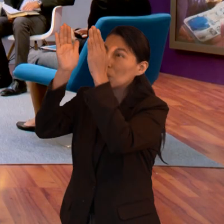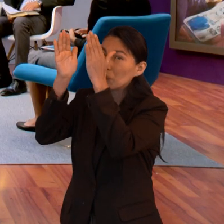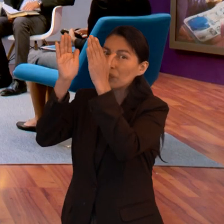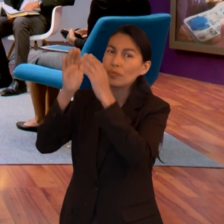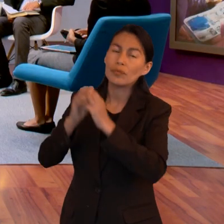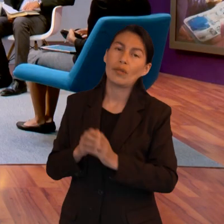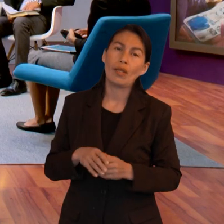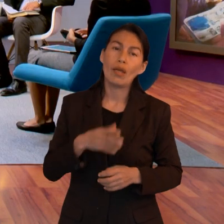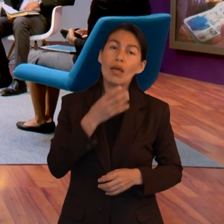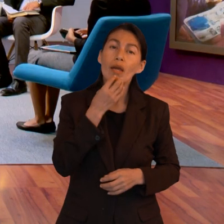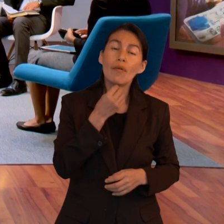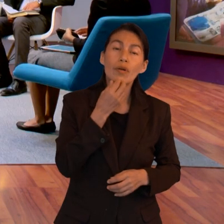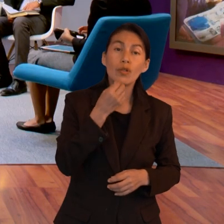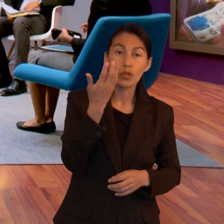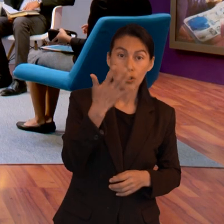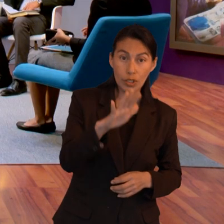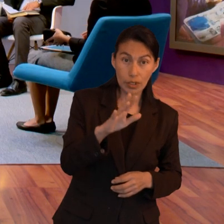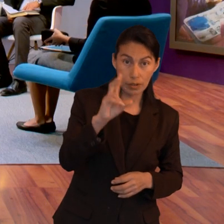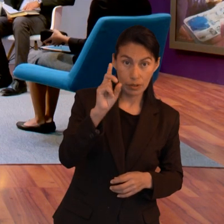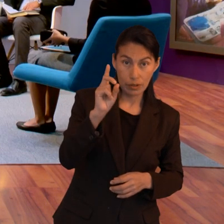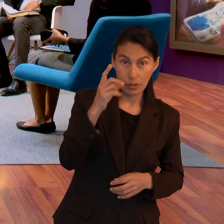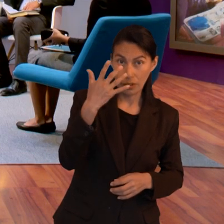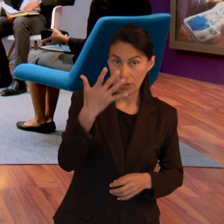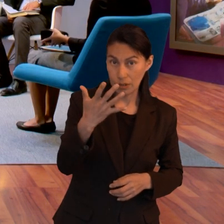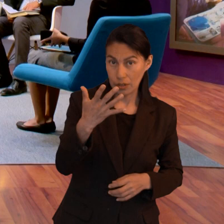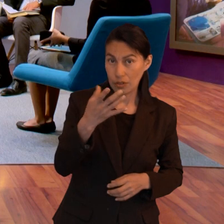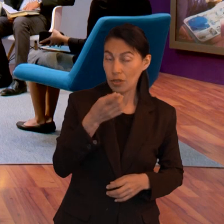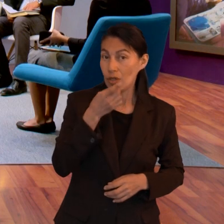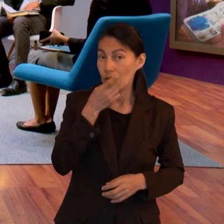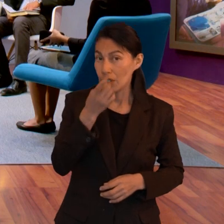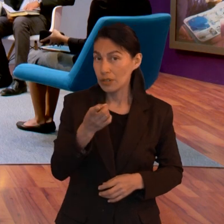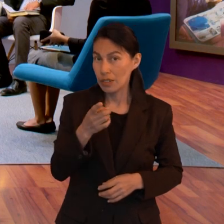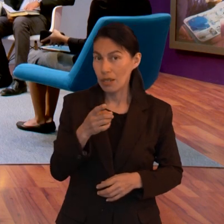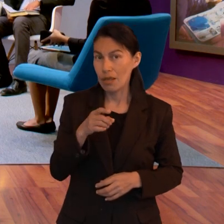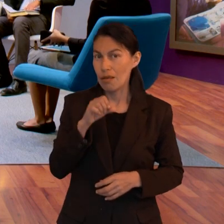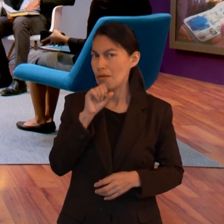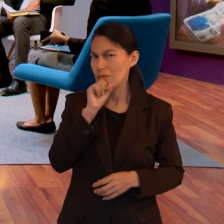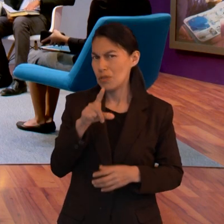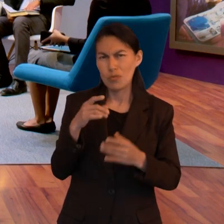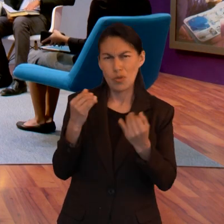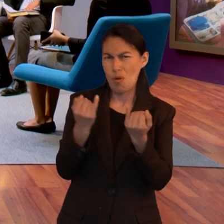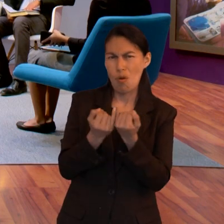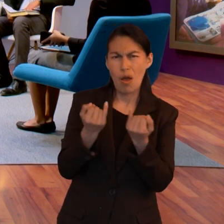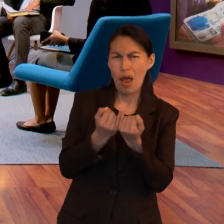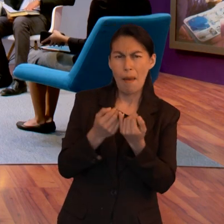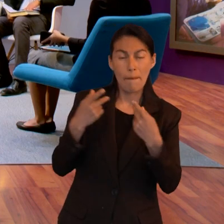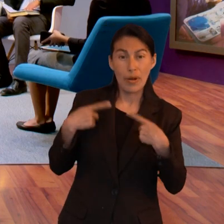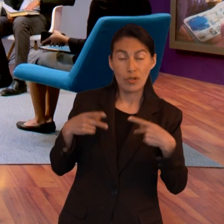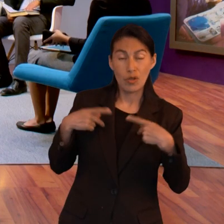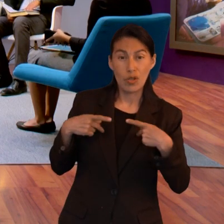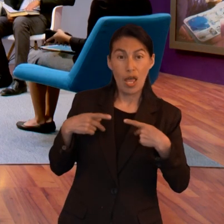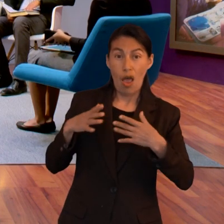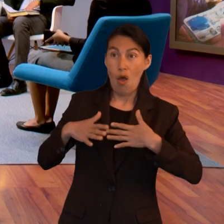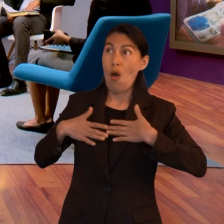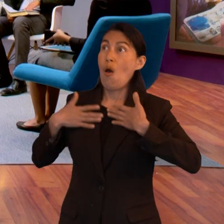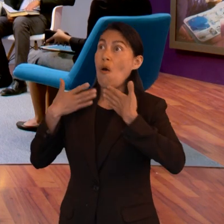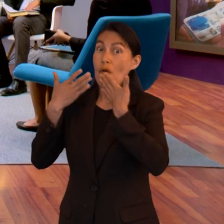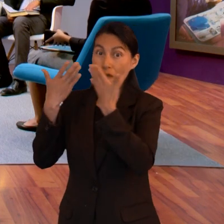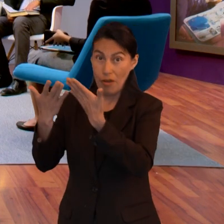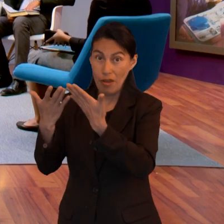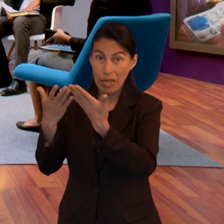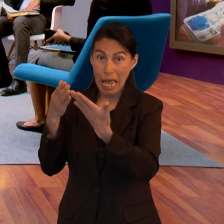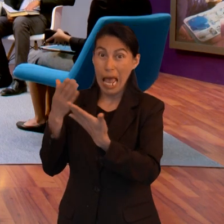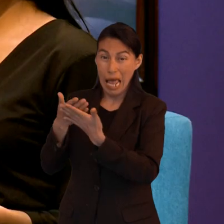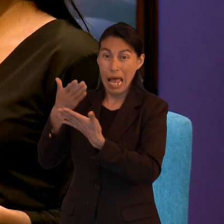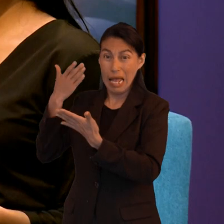mencionaba que su mente estaba fija en el galardón y Hebreos 10.35 nos dice que lo mismo que les promete